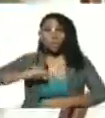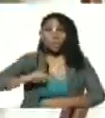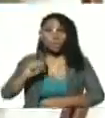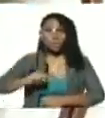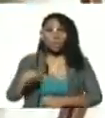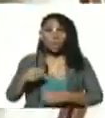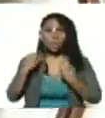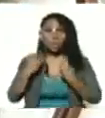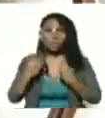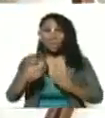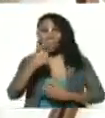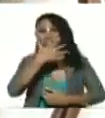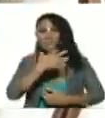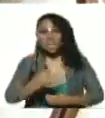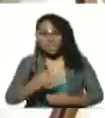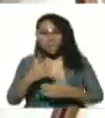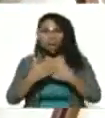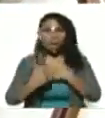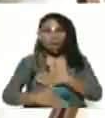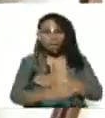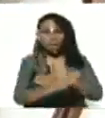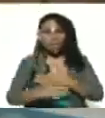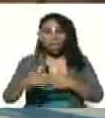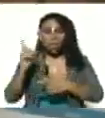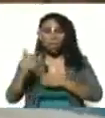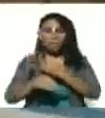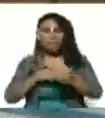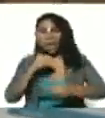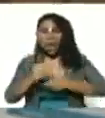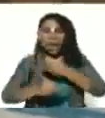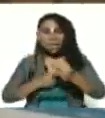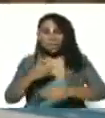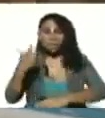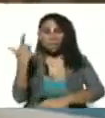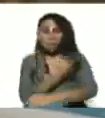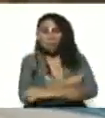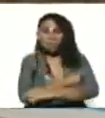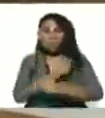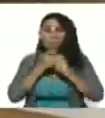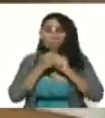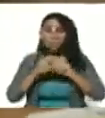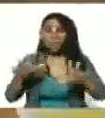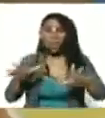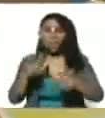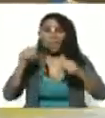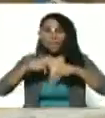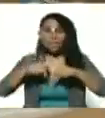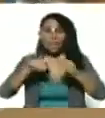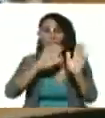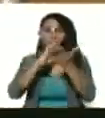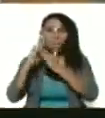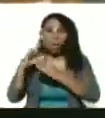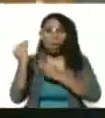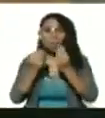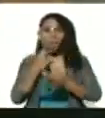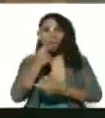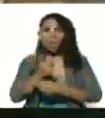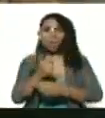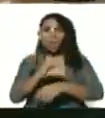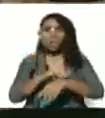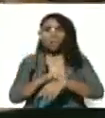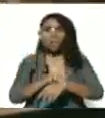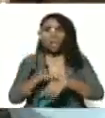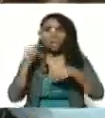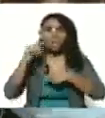para facilitar y adelantar lo que es una vacunación masiva de esta comunidad como lo dijo nuestra doctora